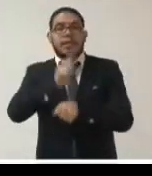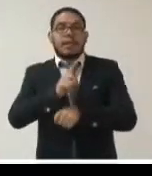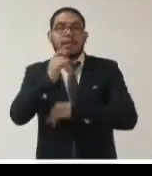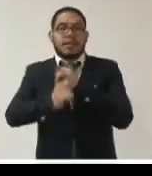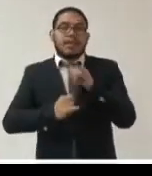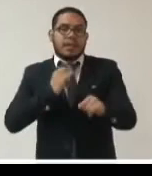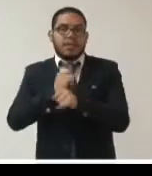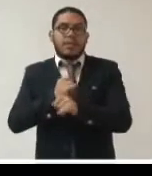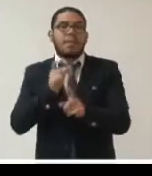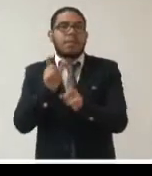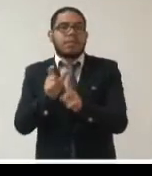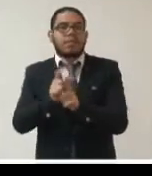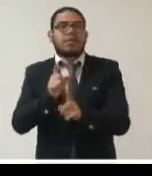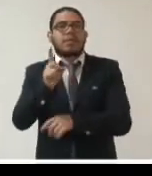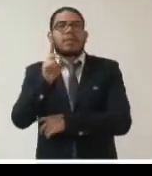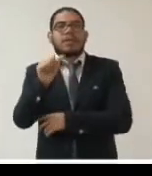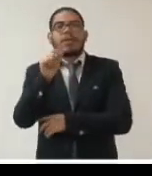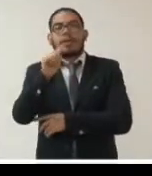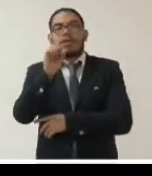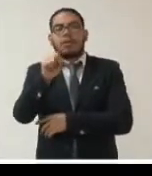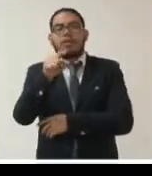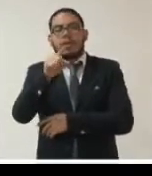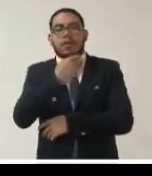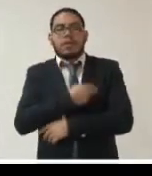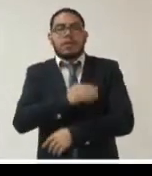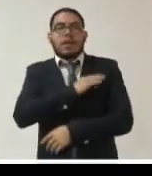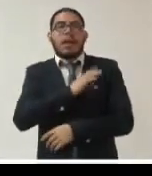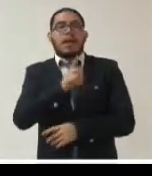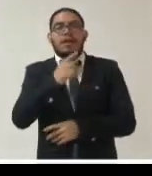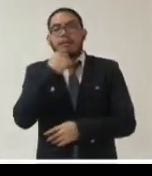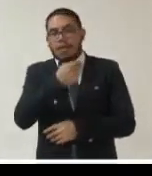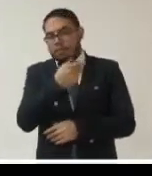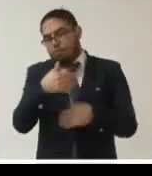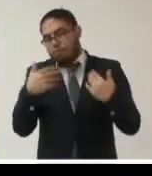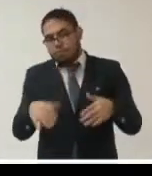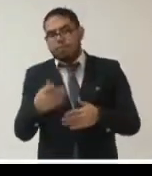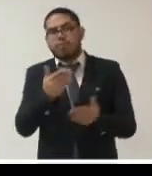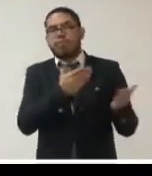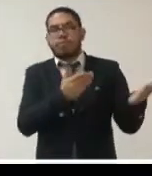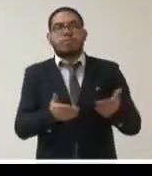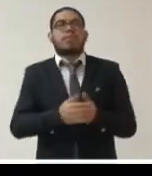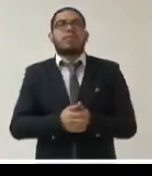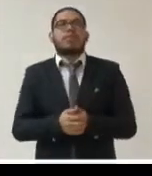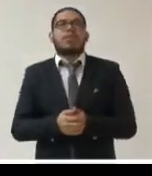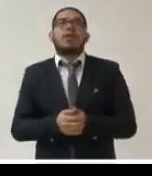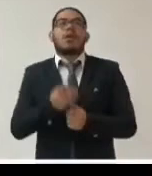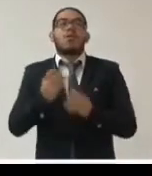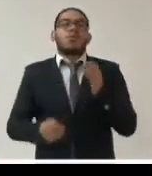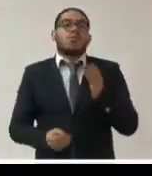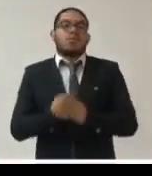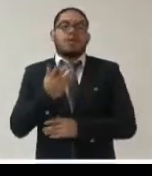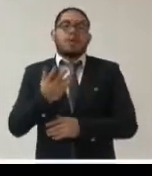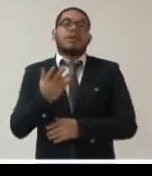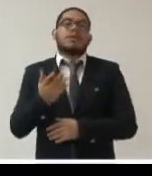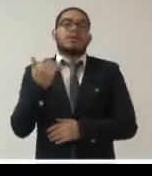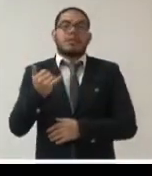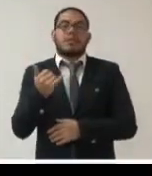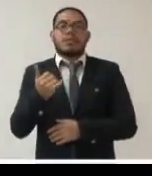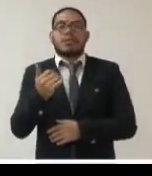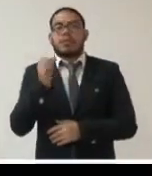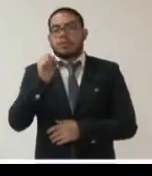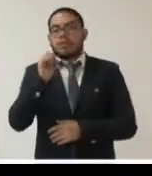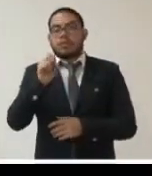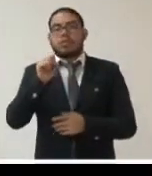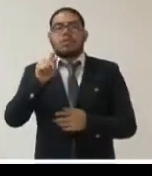sus majestades los reyes de España van a ser los presidentes de honor de este foro de privacidad innovación y sostenibilidad hay otro